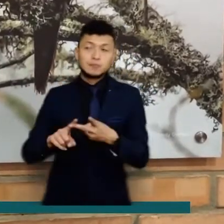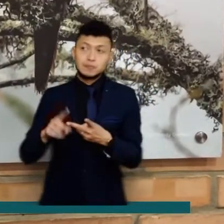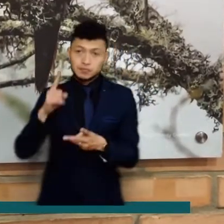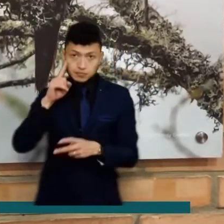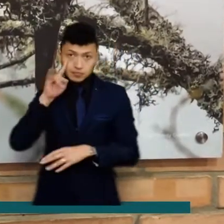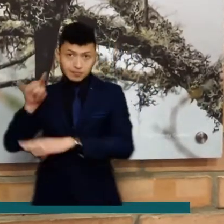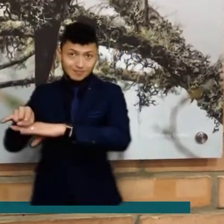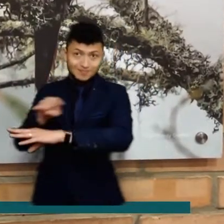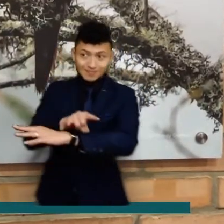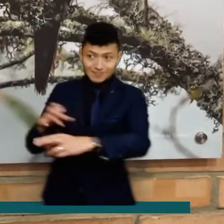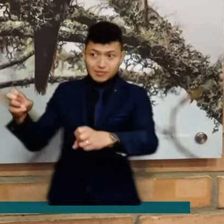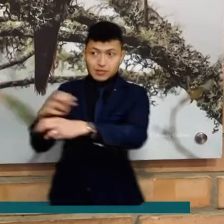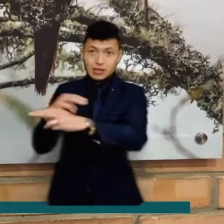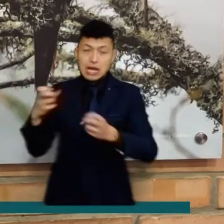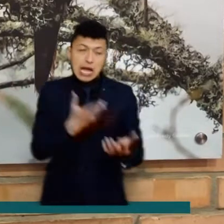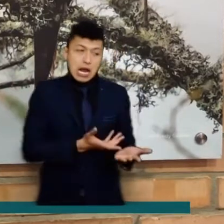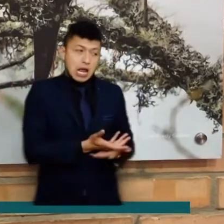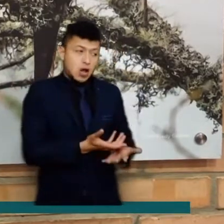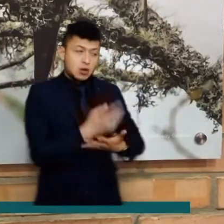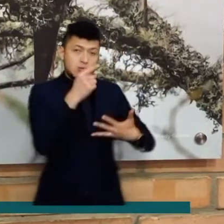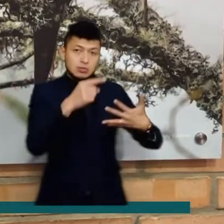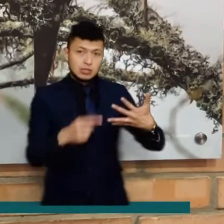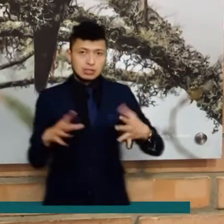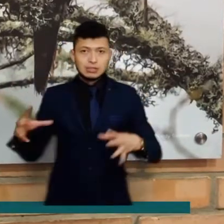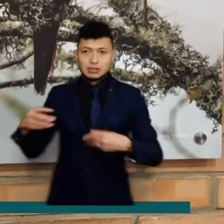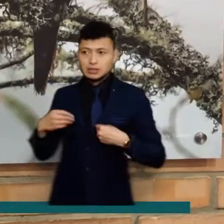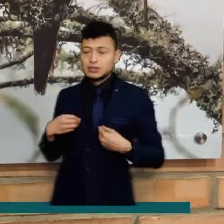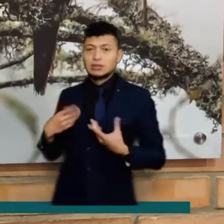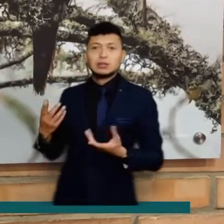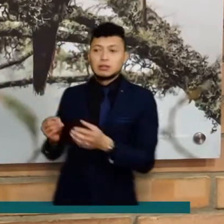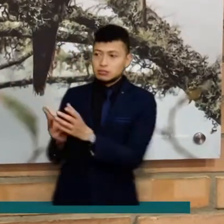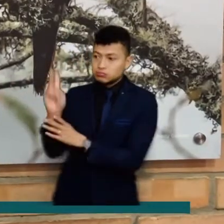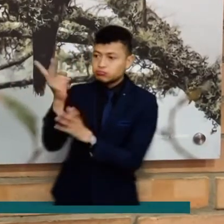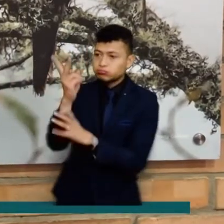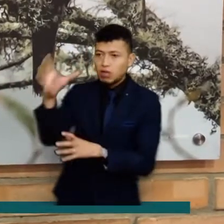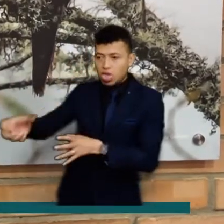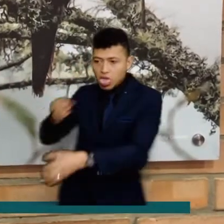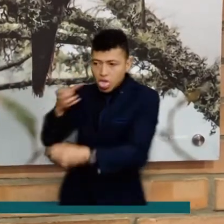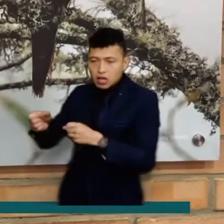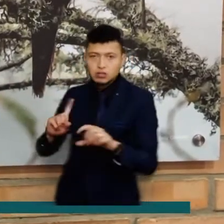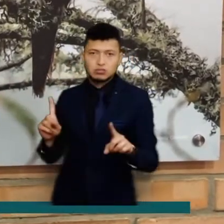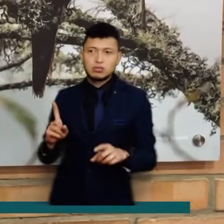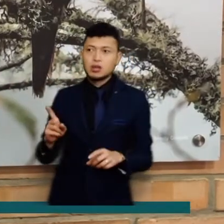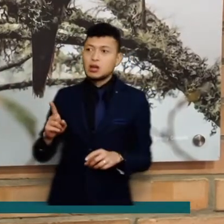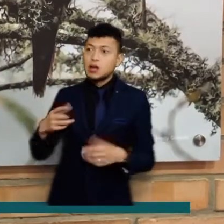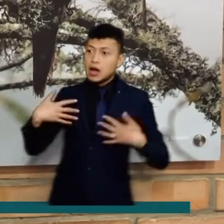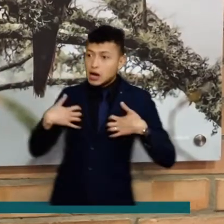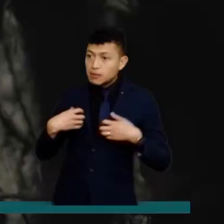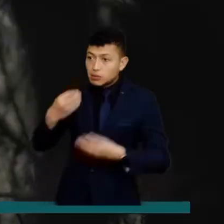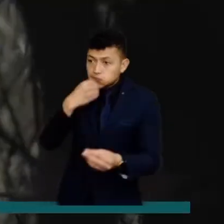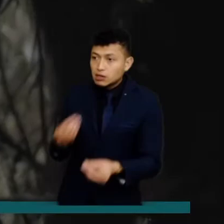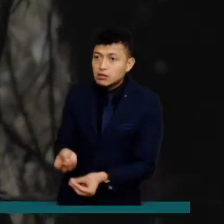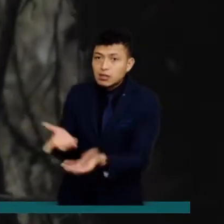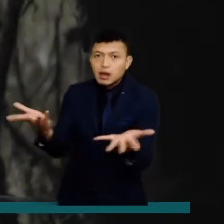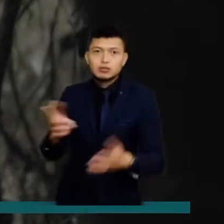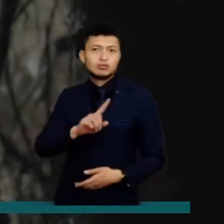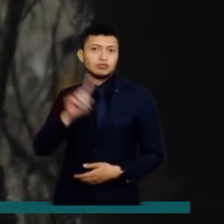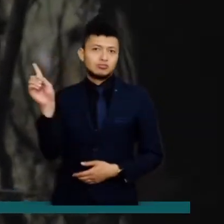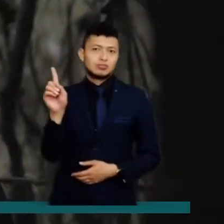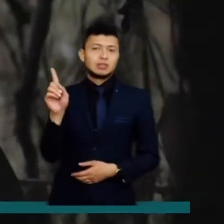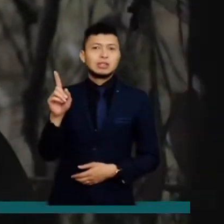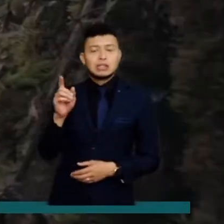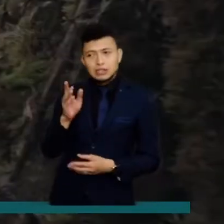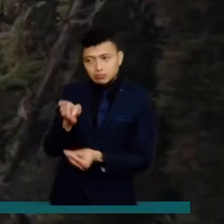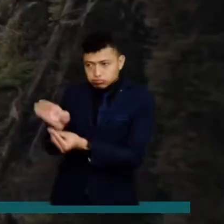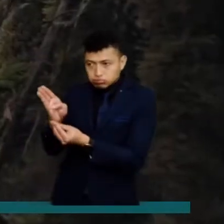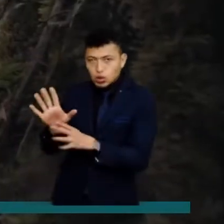recomendaciones de los guardaparques, no hacer extracción de material vegetal, no alimentar a la fauna silvestre, respetar siempre